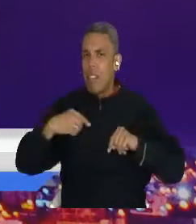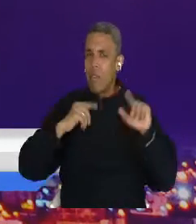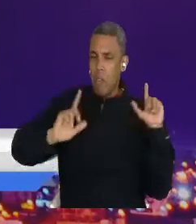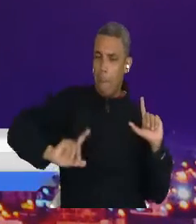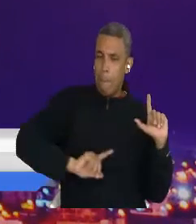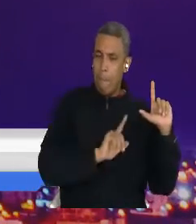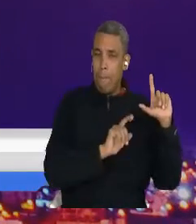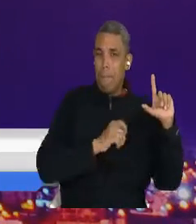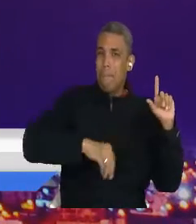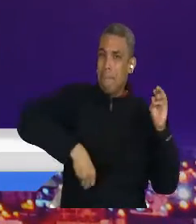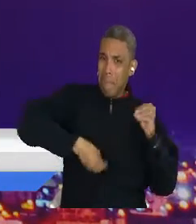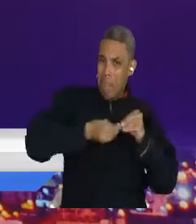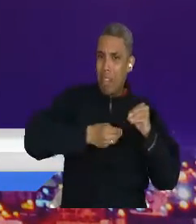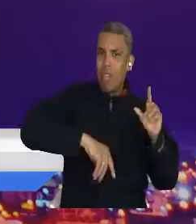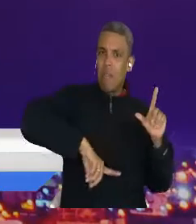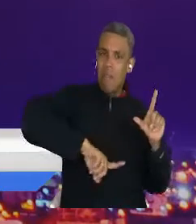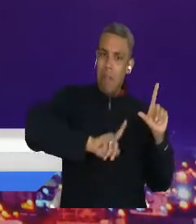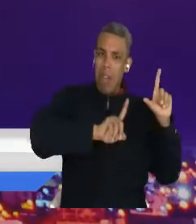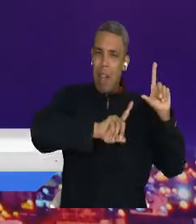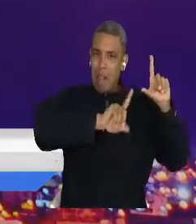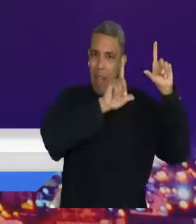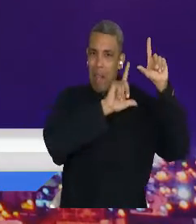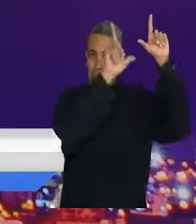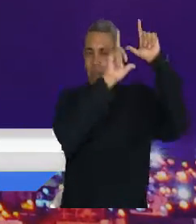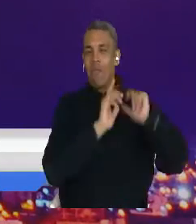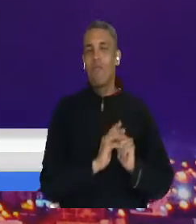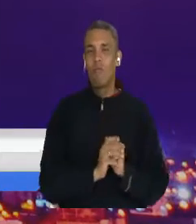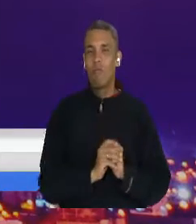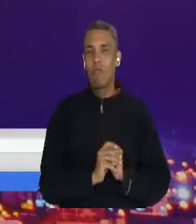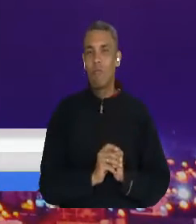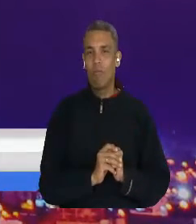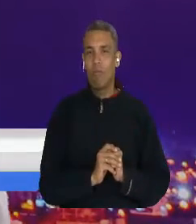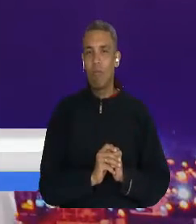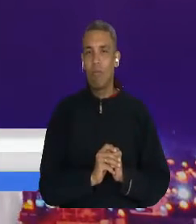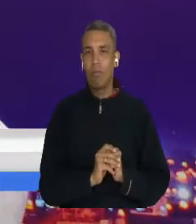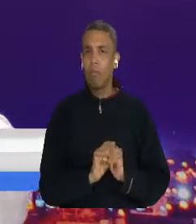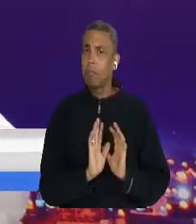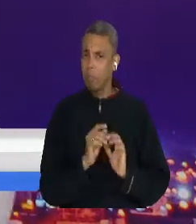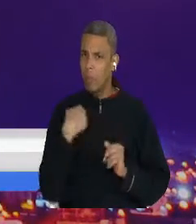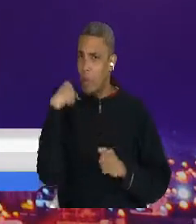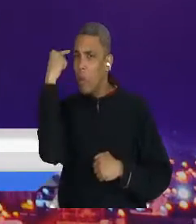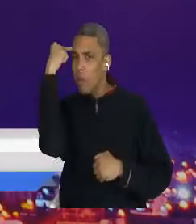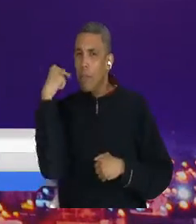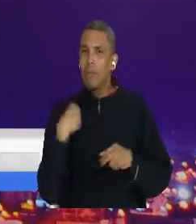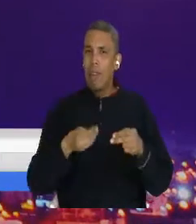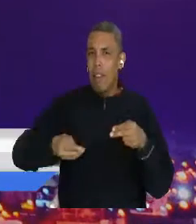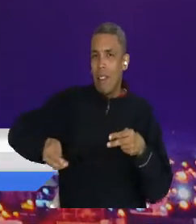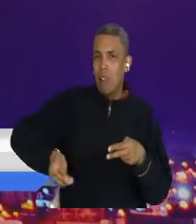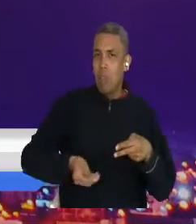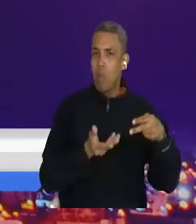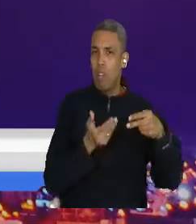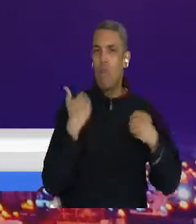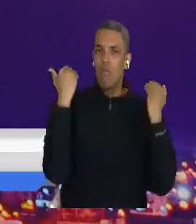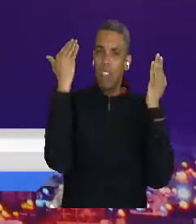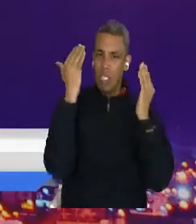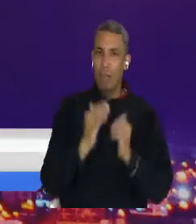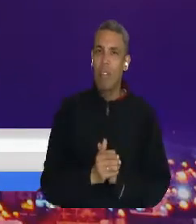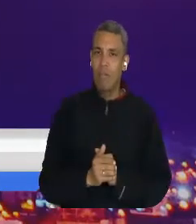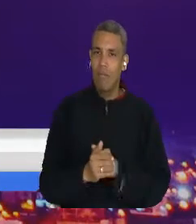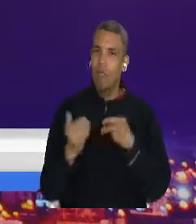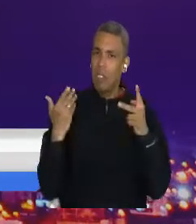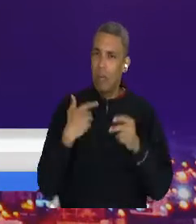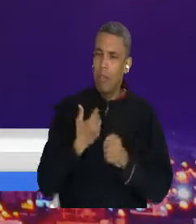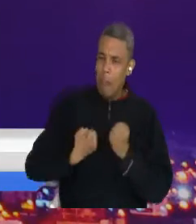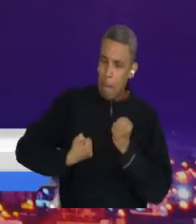y parte de ese ejercicio, ese pensamiento por el que quisiera seguir